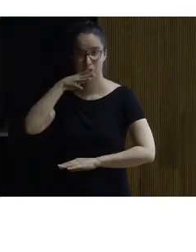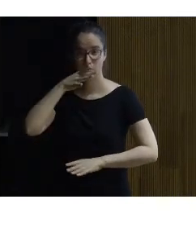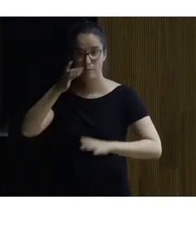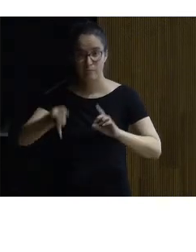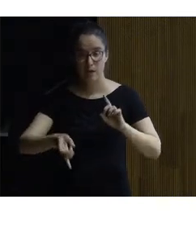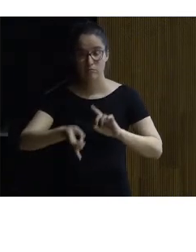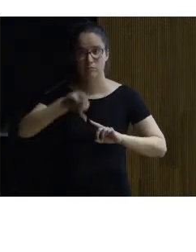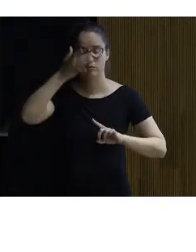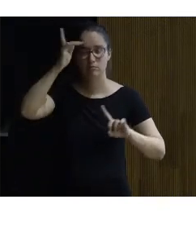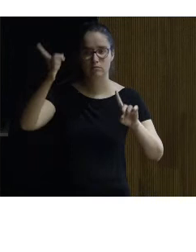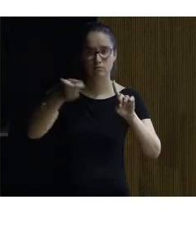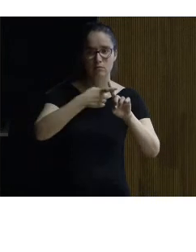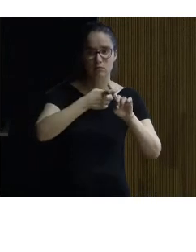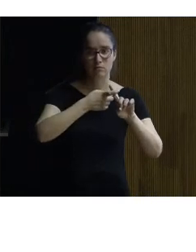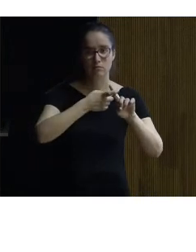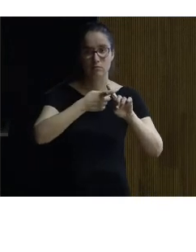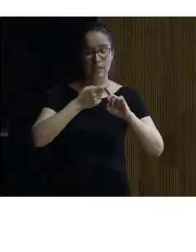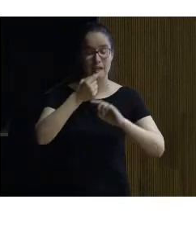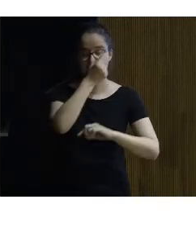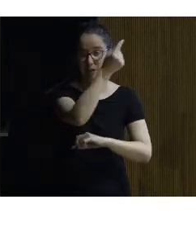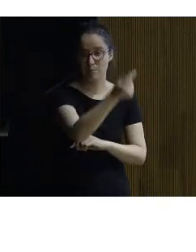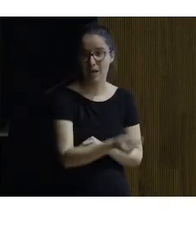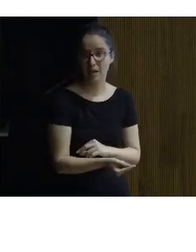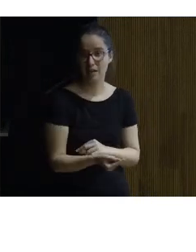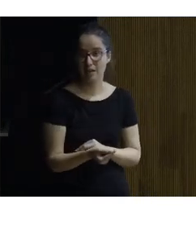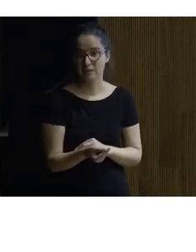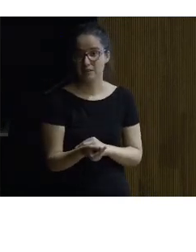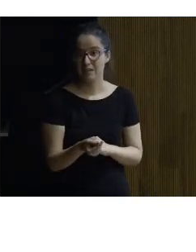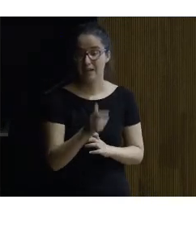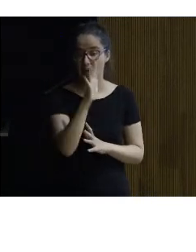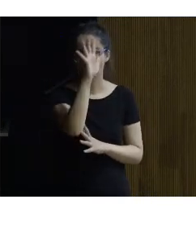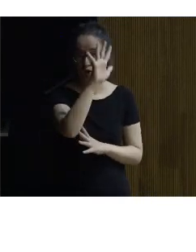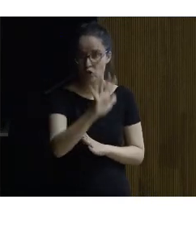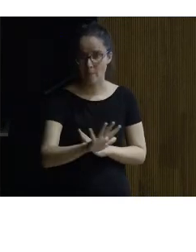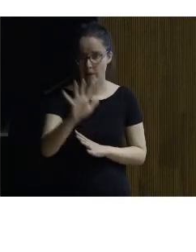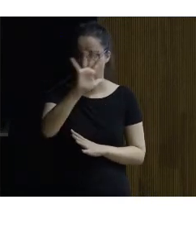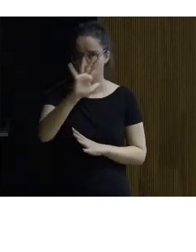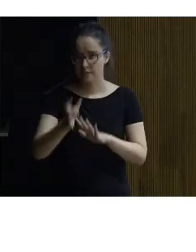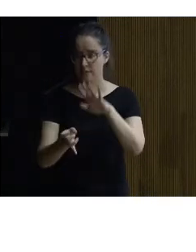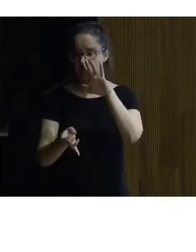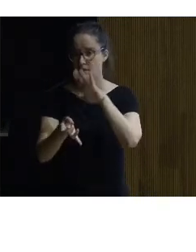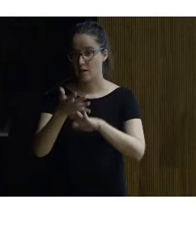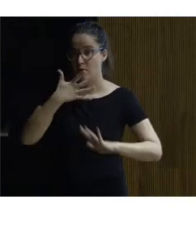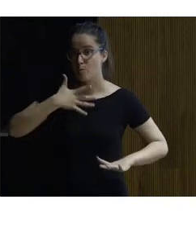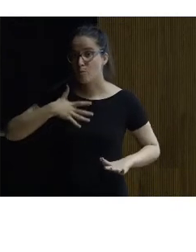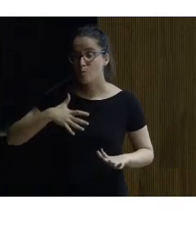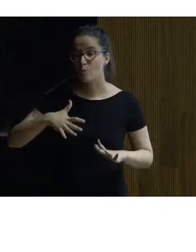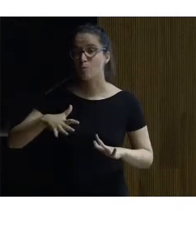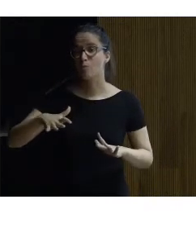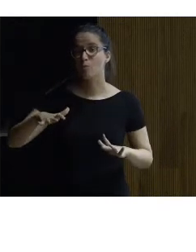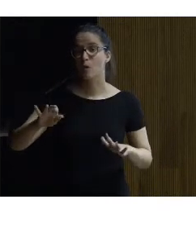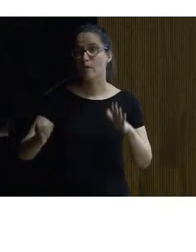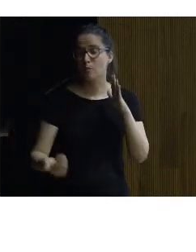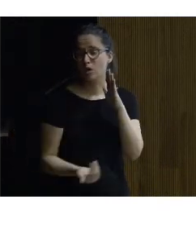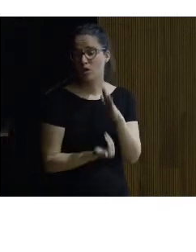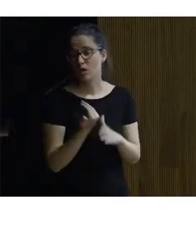adivinándolas extrayéndolas de las imágenes que las propias sombras iban creando y quizá a lo largo del día